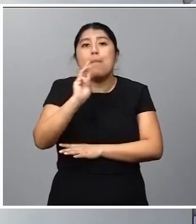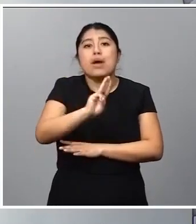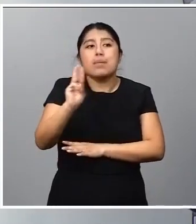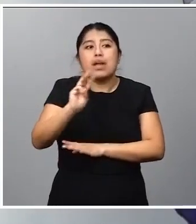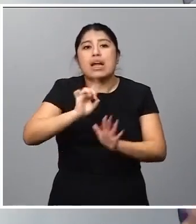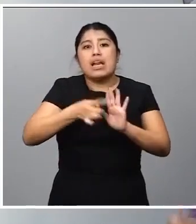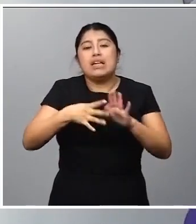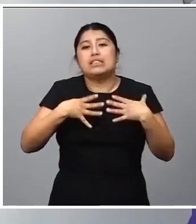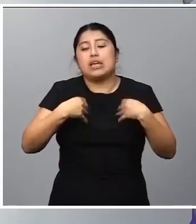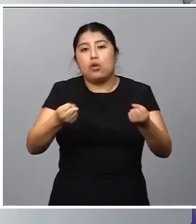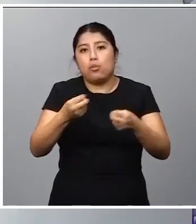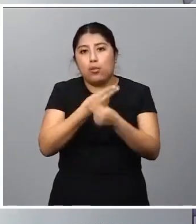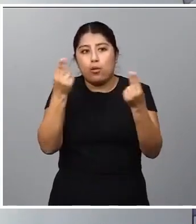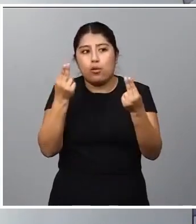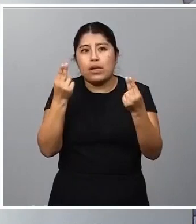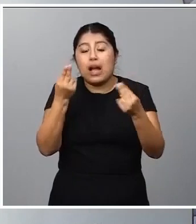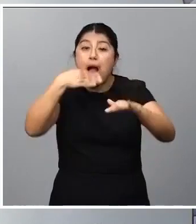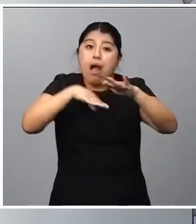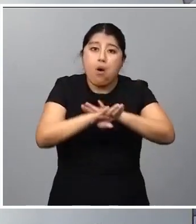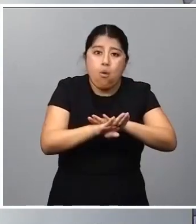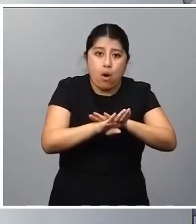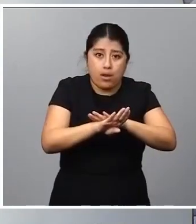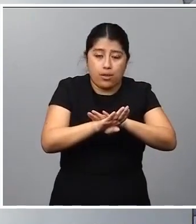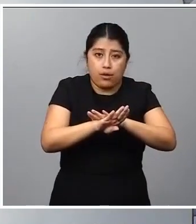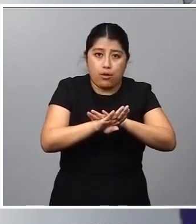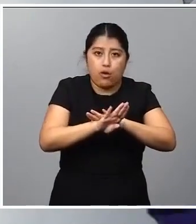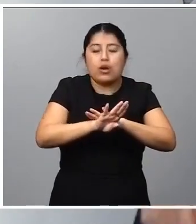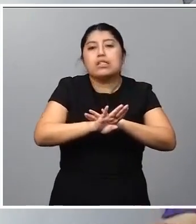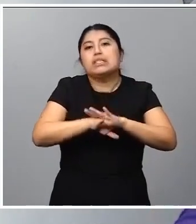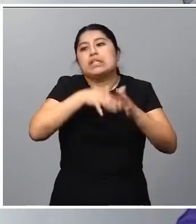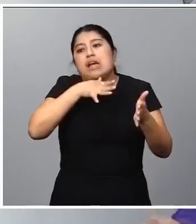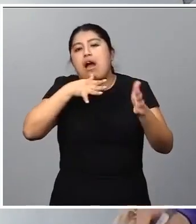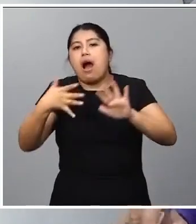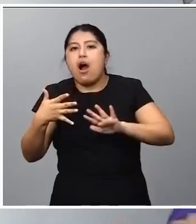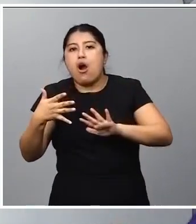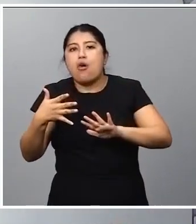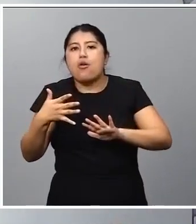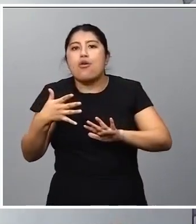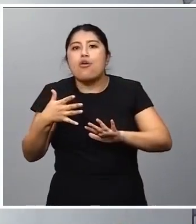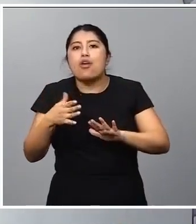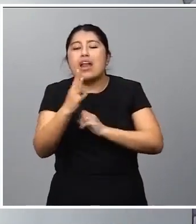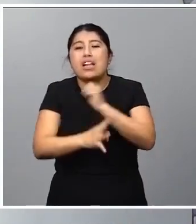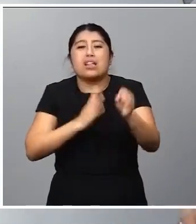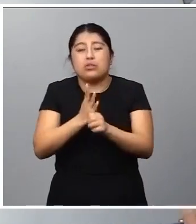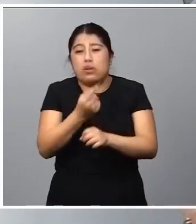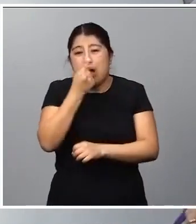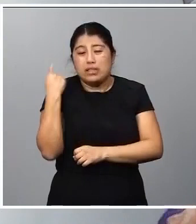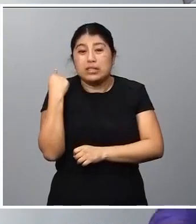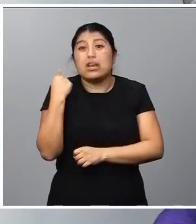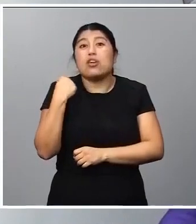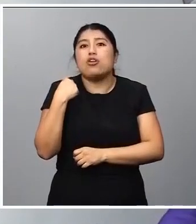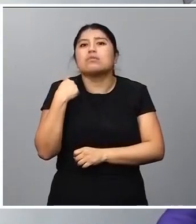la ley de salud pública, que el Partido Popular metió en un cajón y que fue recuperada y sacada por la legislatura anterior, por el Gobierno anterior.